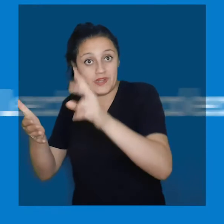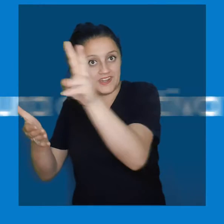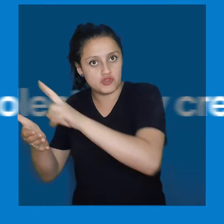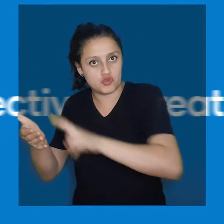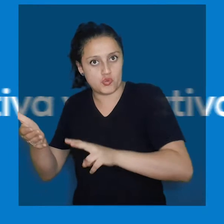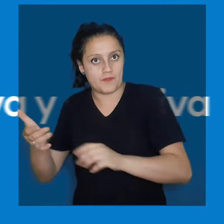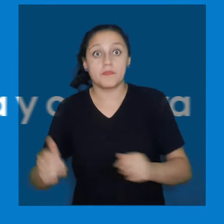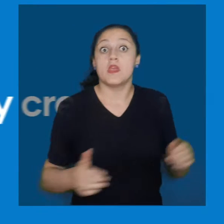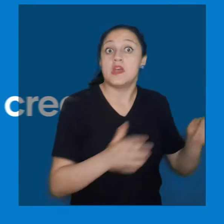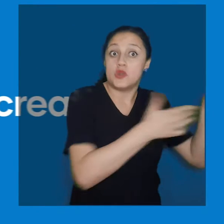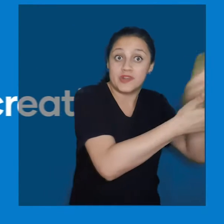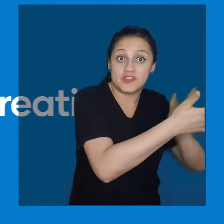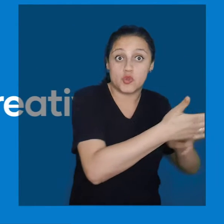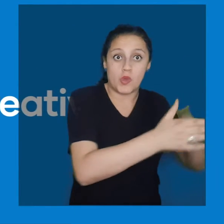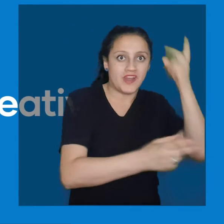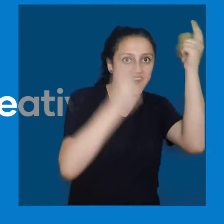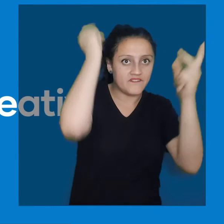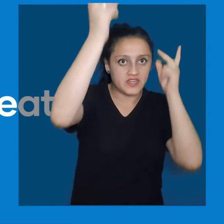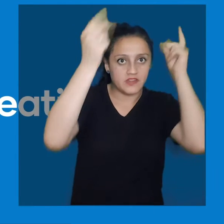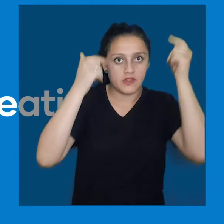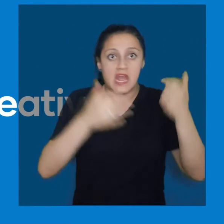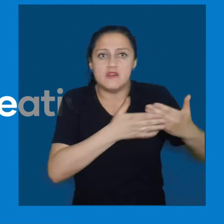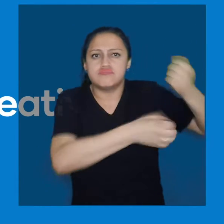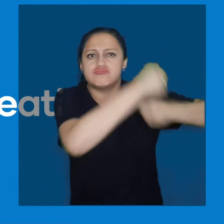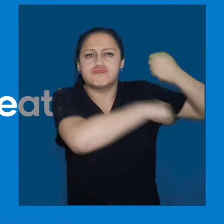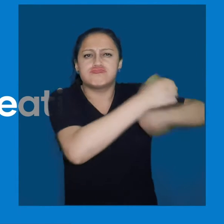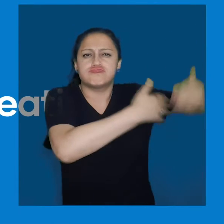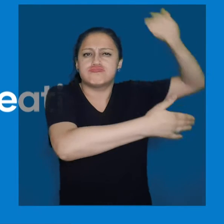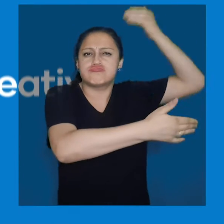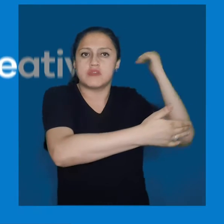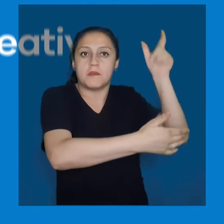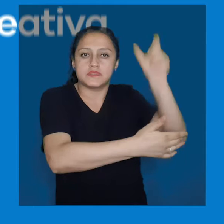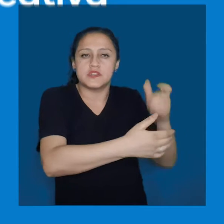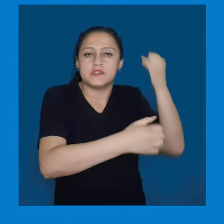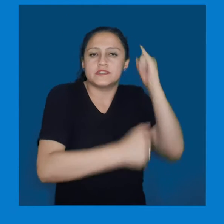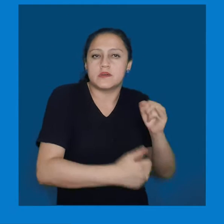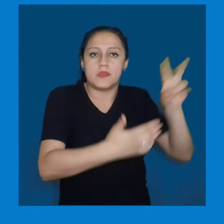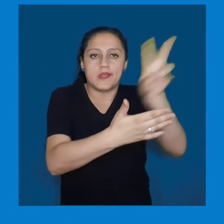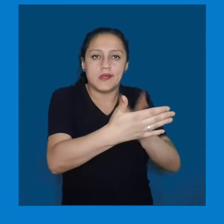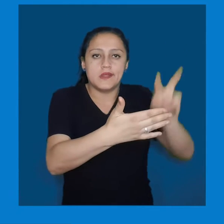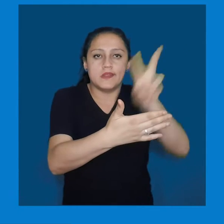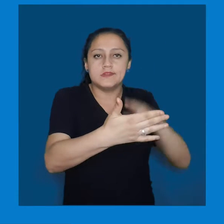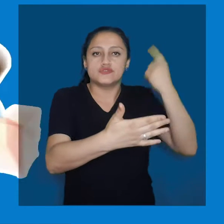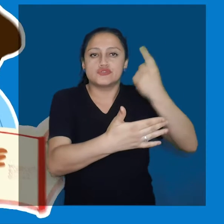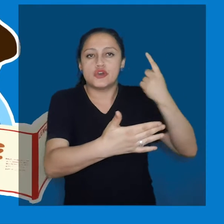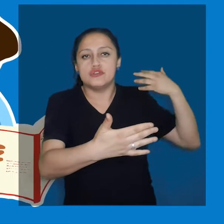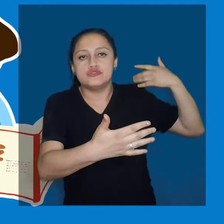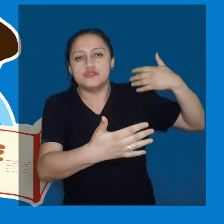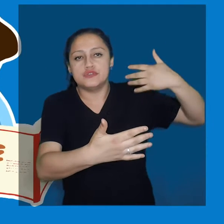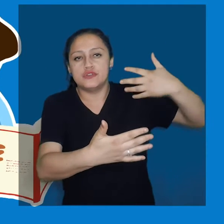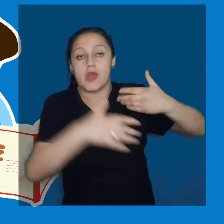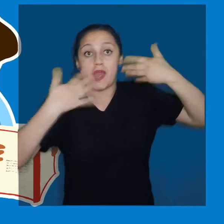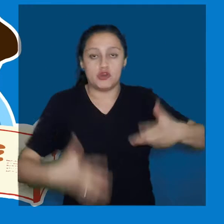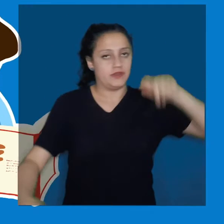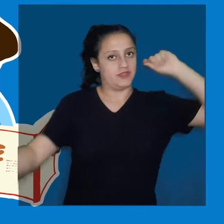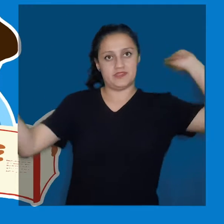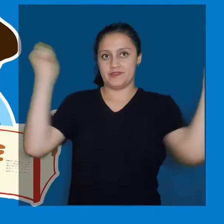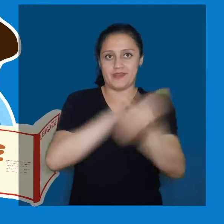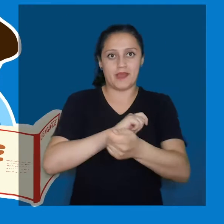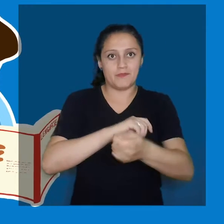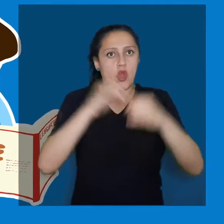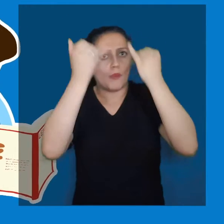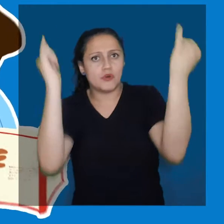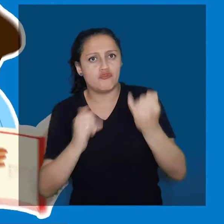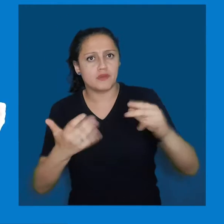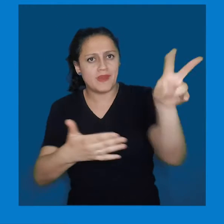Lectura colectiva y creativa. Por muchos años se concibió la lectura como un proceso individual y personal. Hoy el escenario